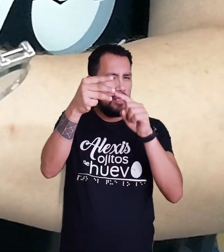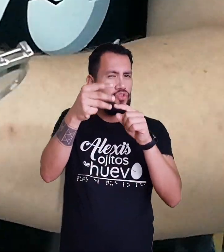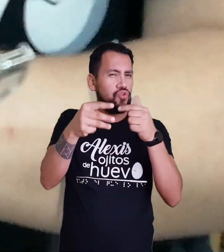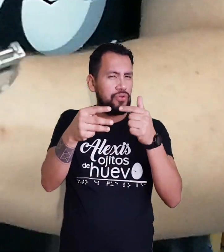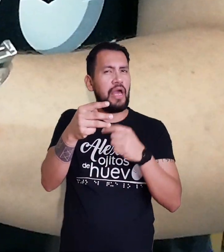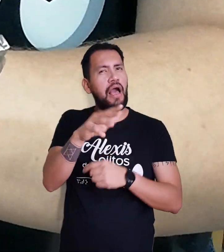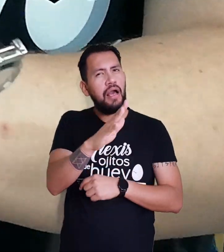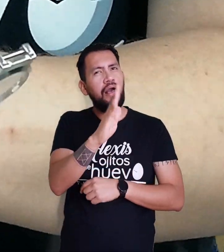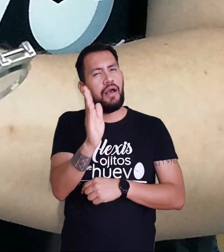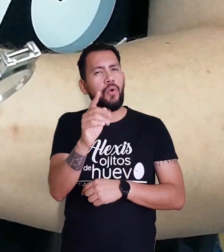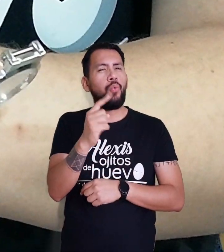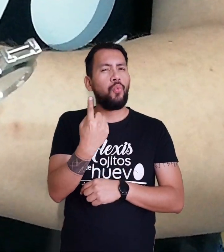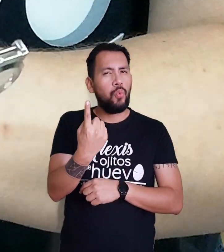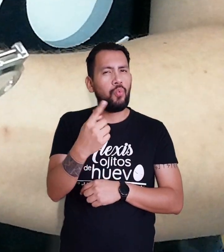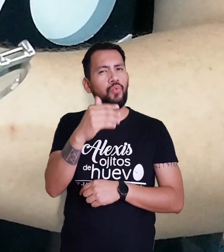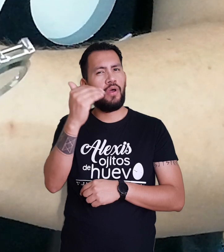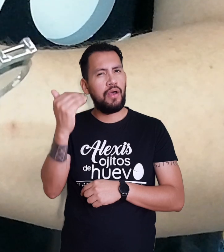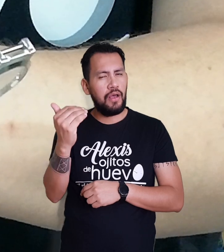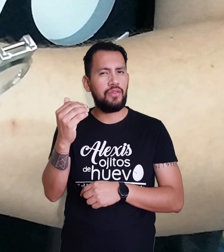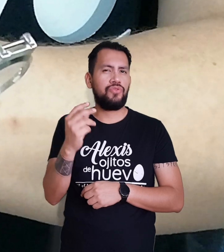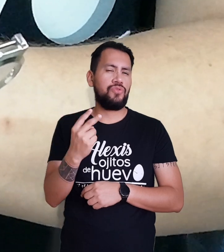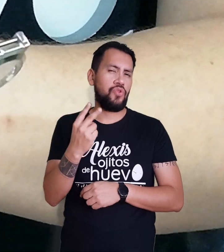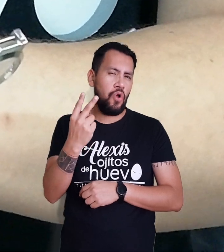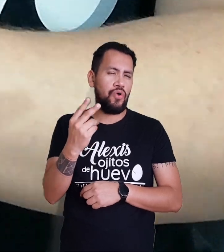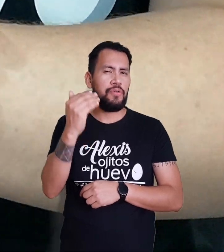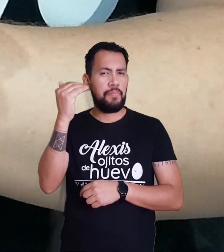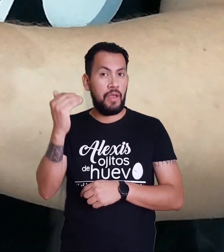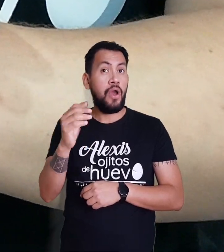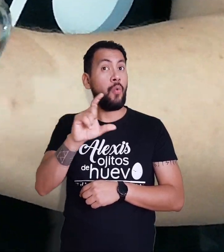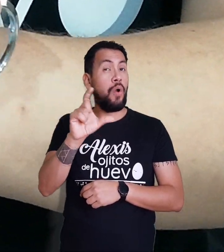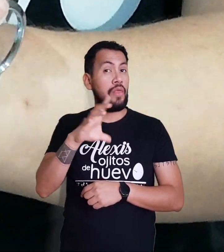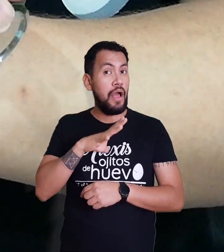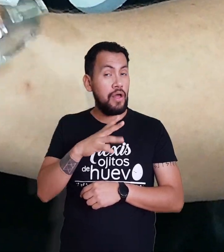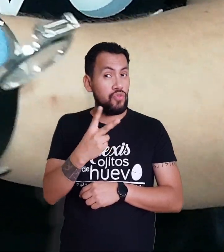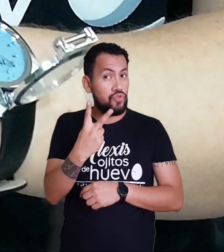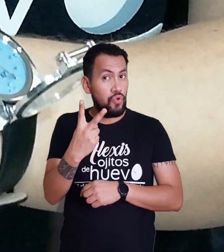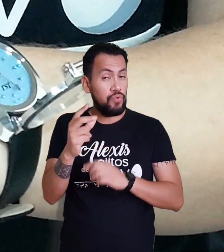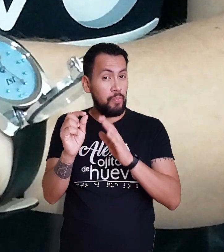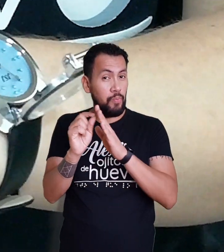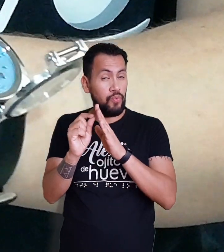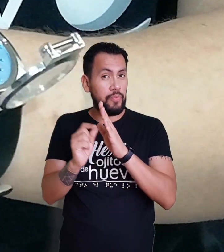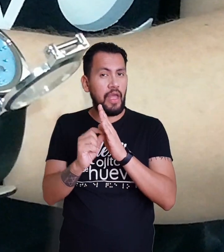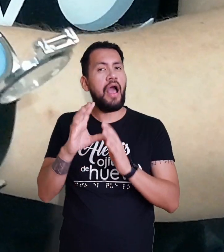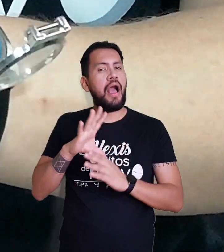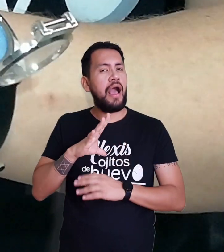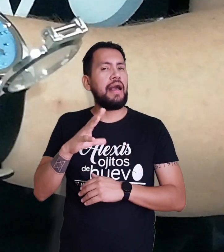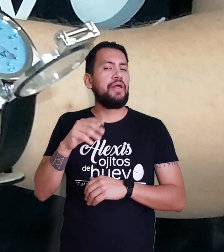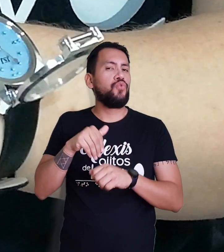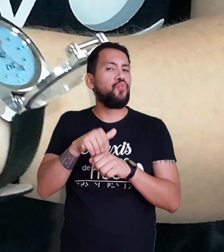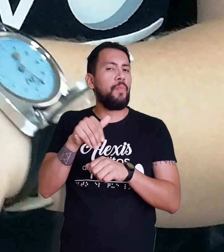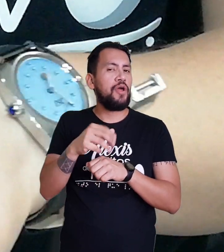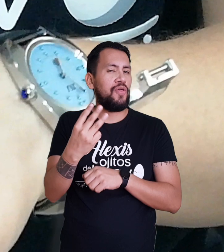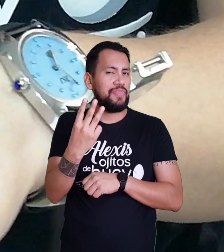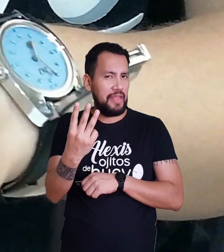reloj ¿No? O sea Simplemente con que sepas Que la chiquita Como Que la chiquita son las horas Que la grande son